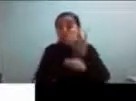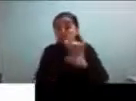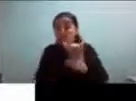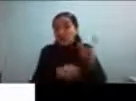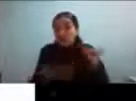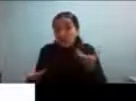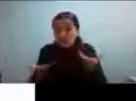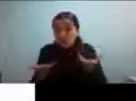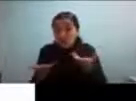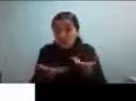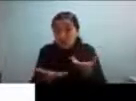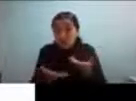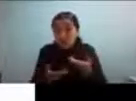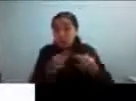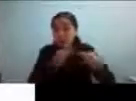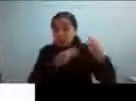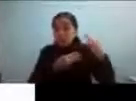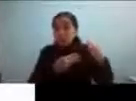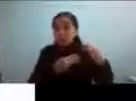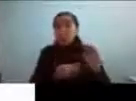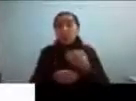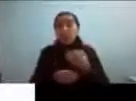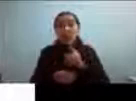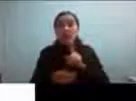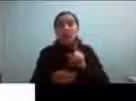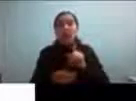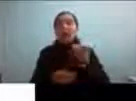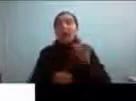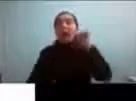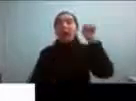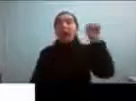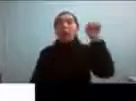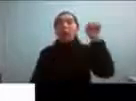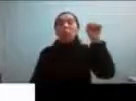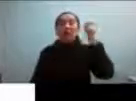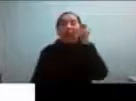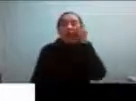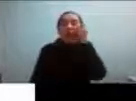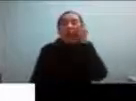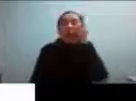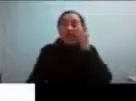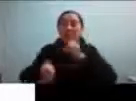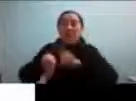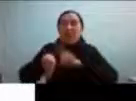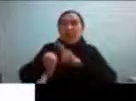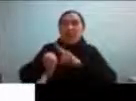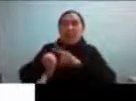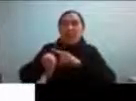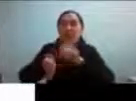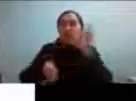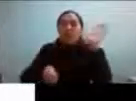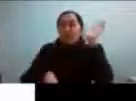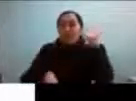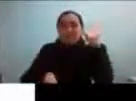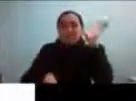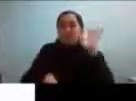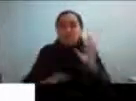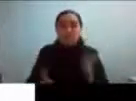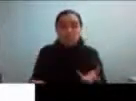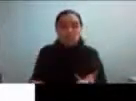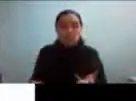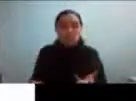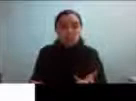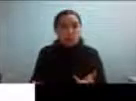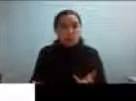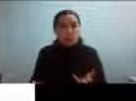gente autista no tiene percepción del tiempo o no entiende la temporalidad para nada y en algún ciclo se